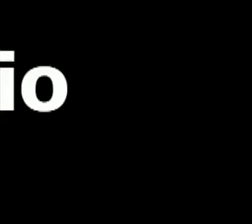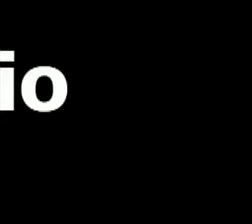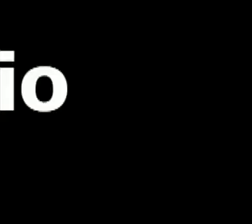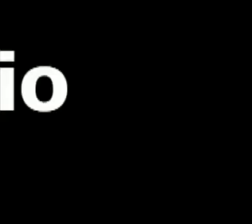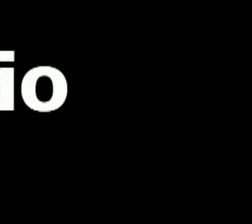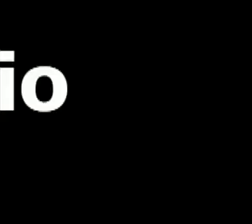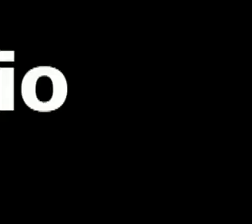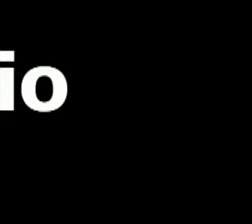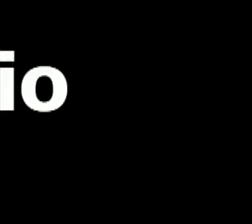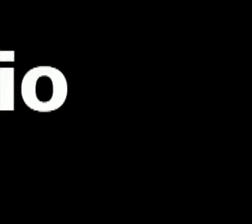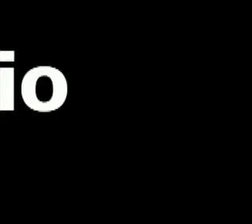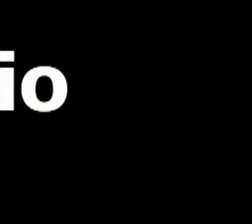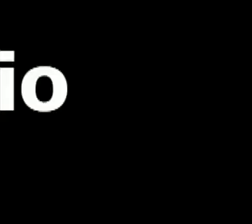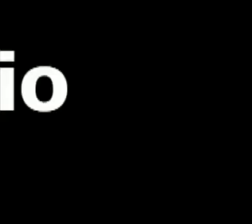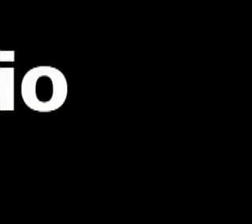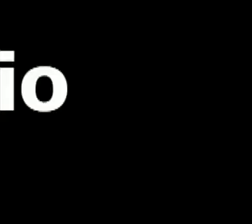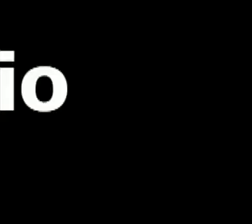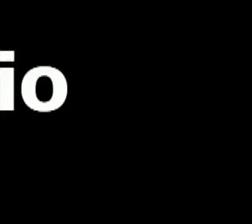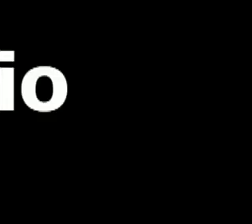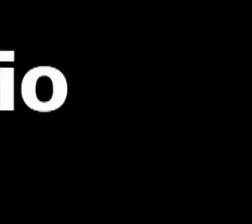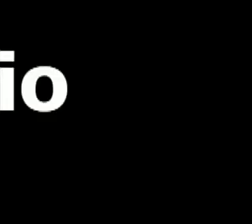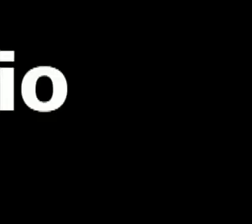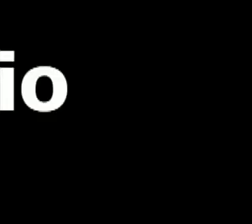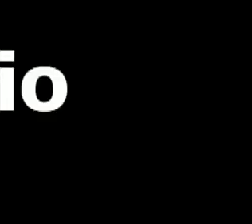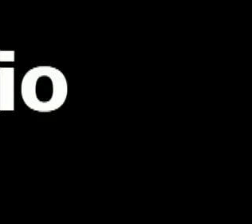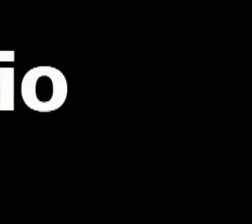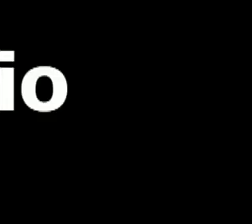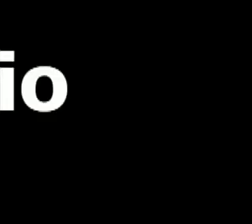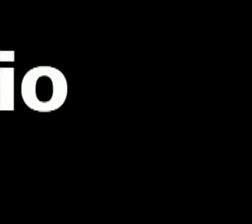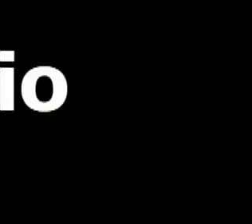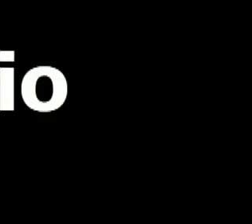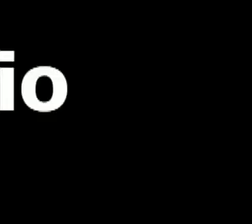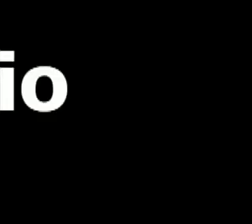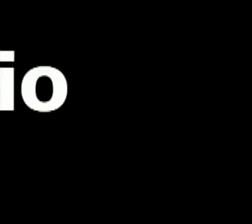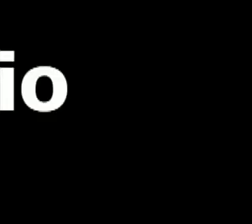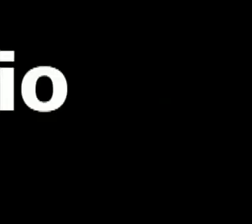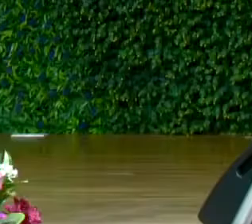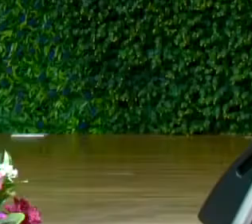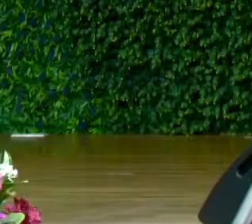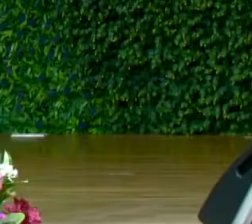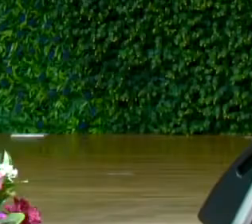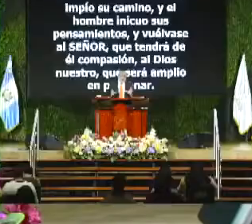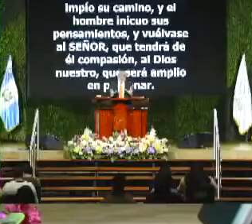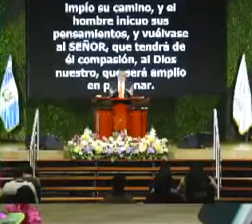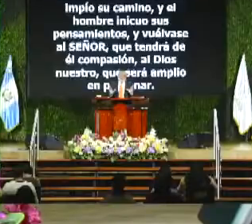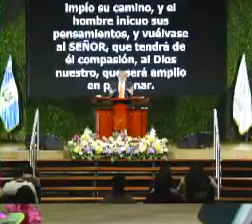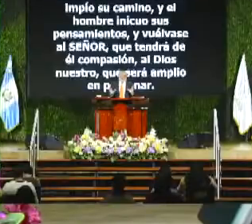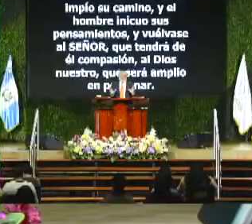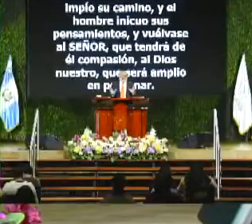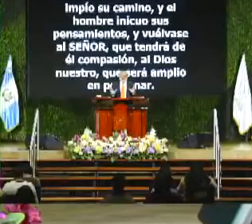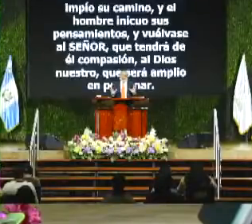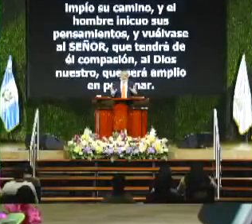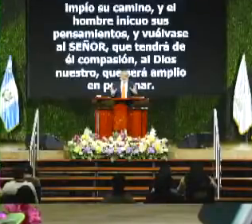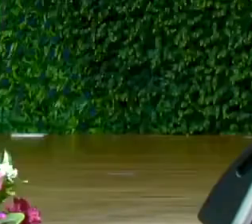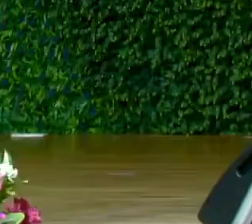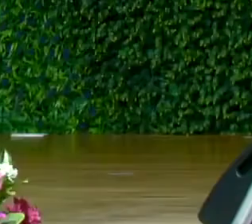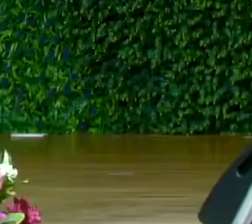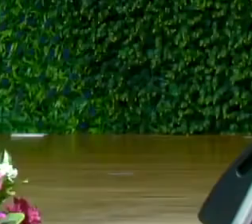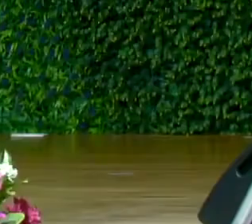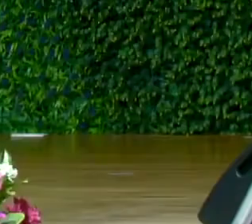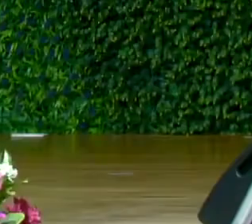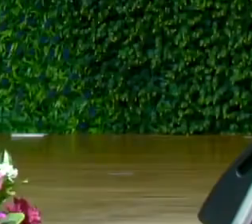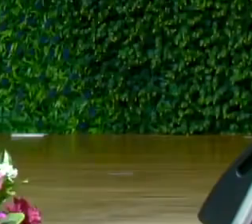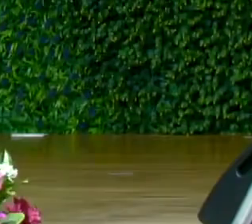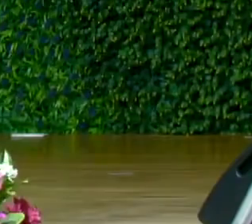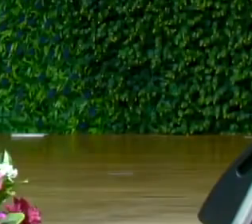cambiar tus pensamientos. Y aquí es en donde viene, este tema, al final de cuentas, es derribar